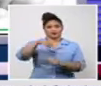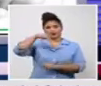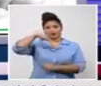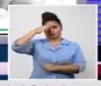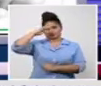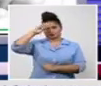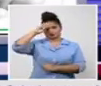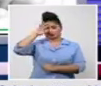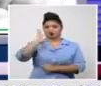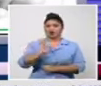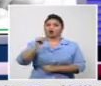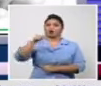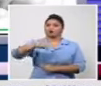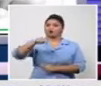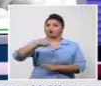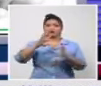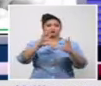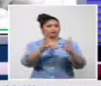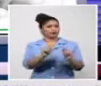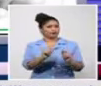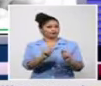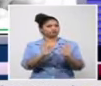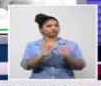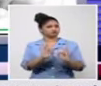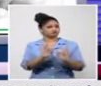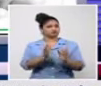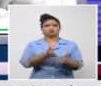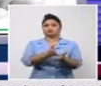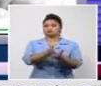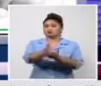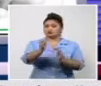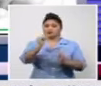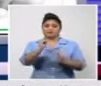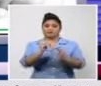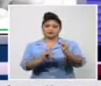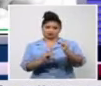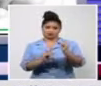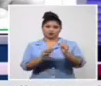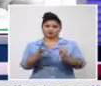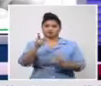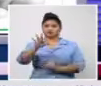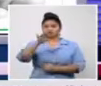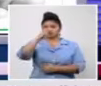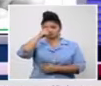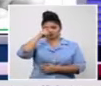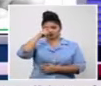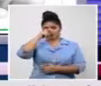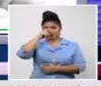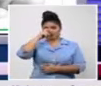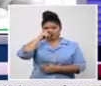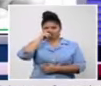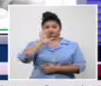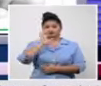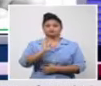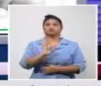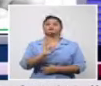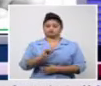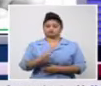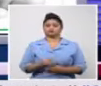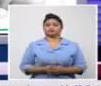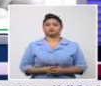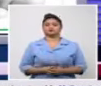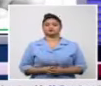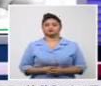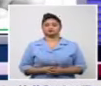hoy con la COVID-19 también casos activos menores de edad en edades pediátricas como se habla en términos